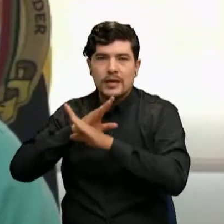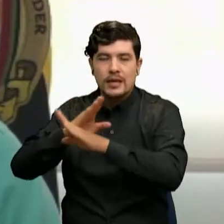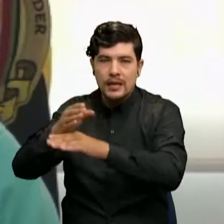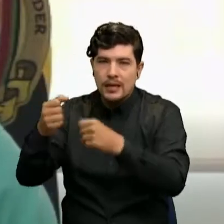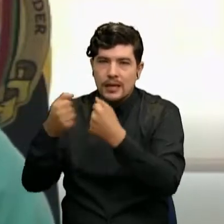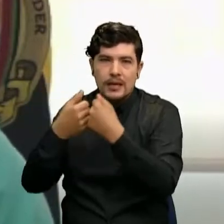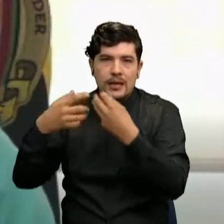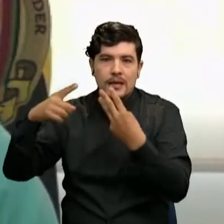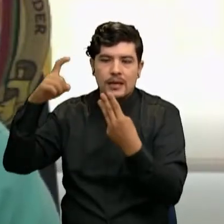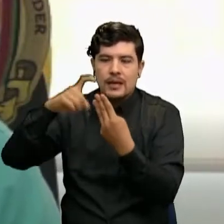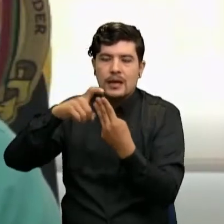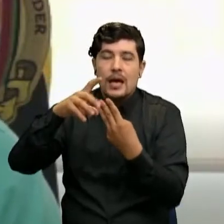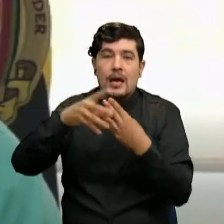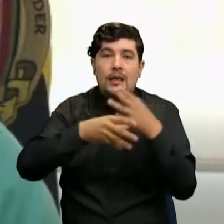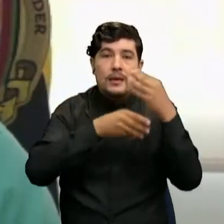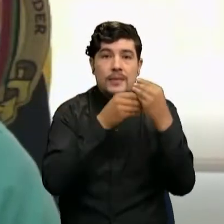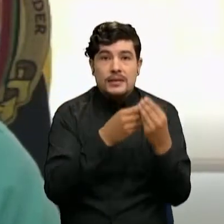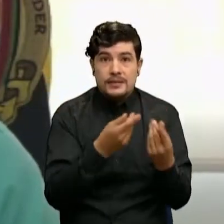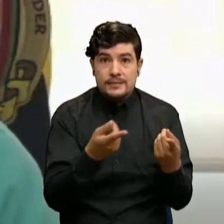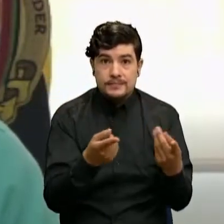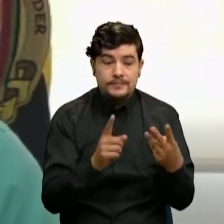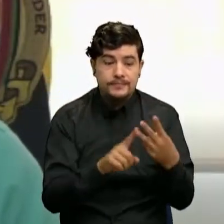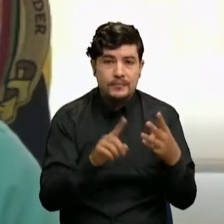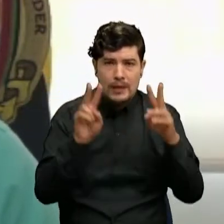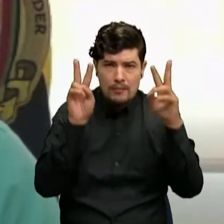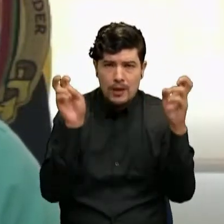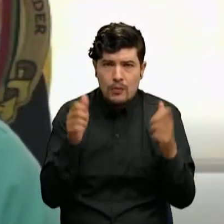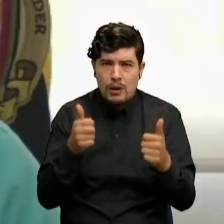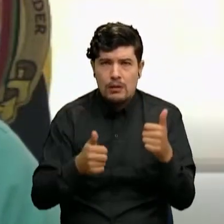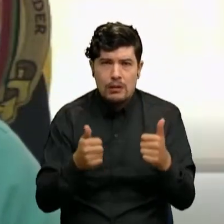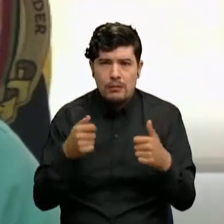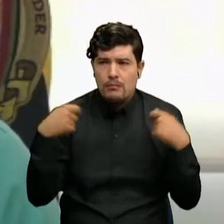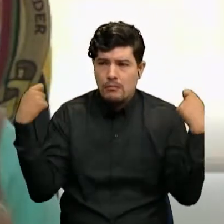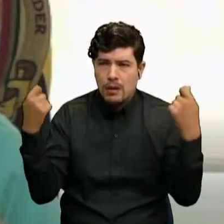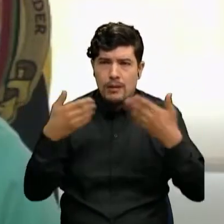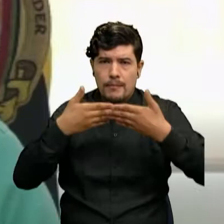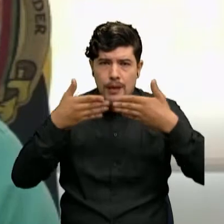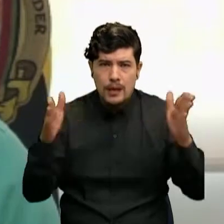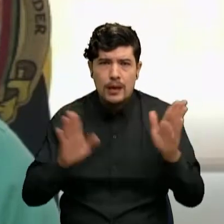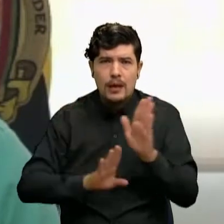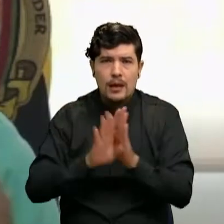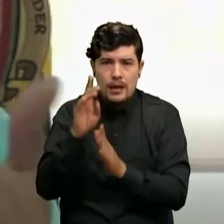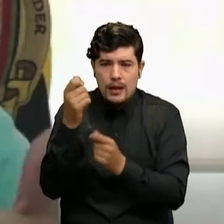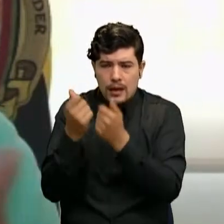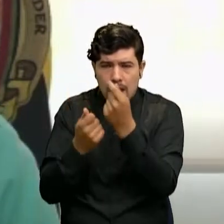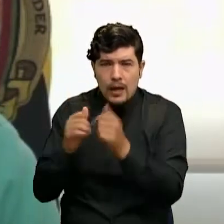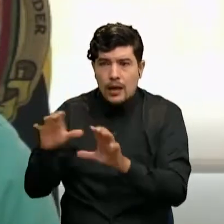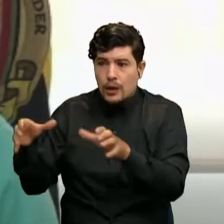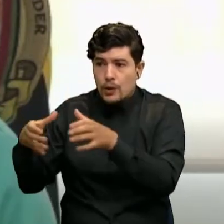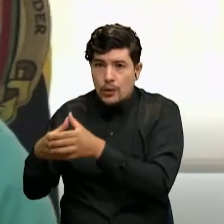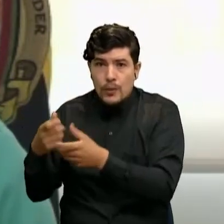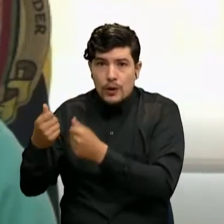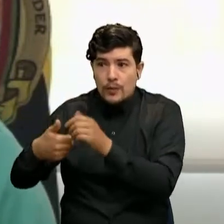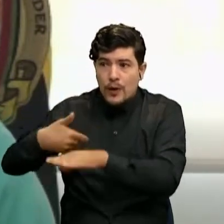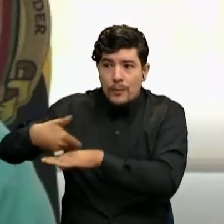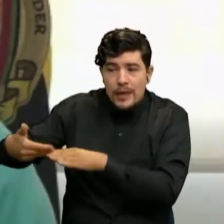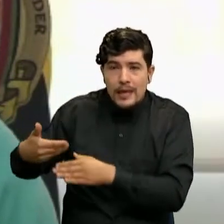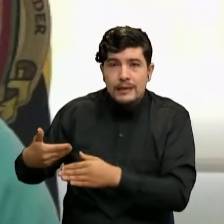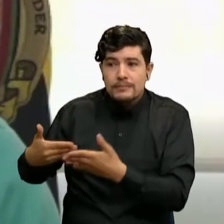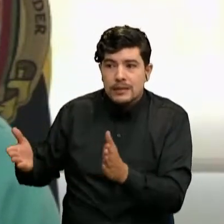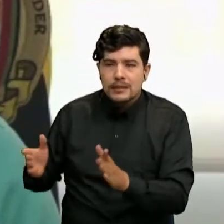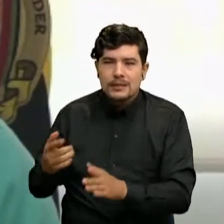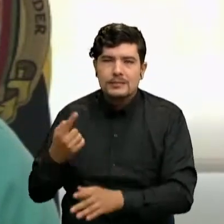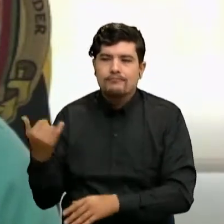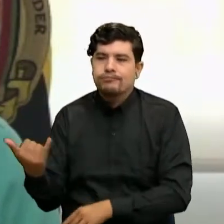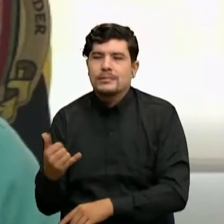hablado de reactivación económica segura y muchos sectores que desafortunadamente han pedido reactivarse no lo han podido hacer. Primero, porque no